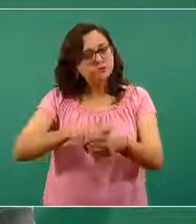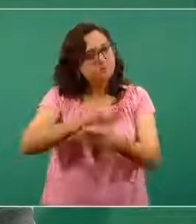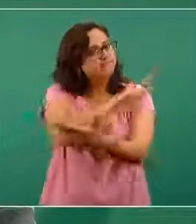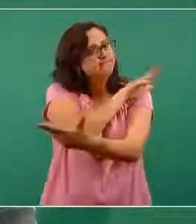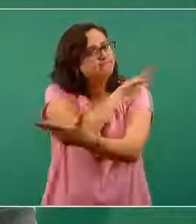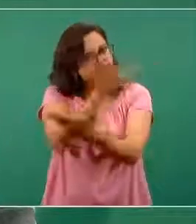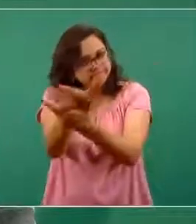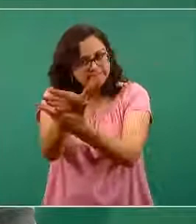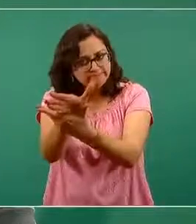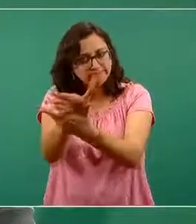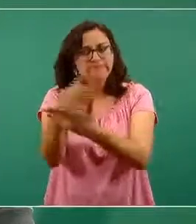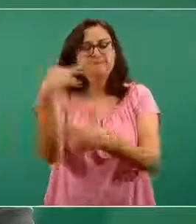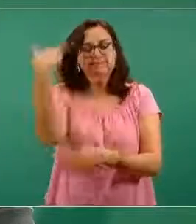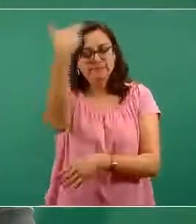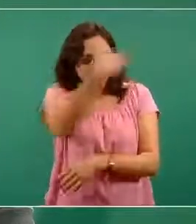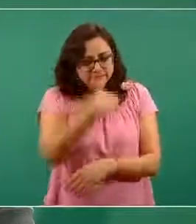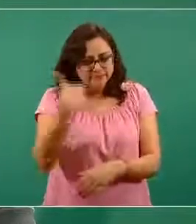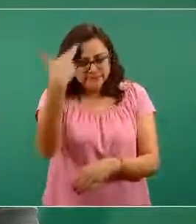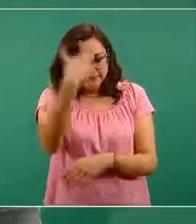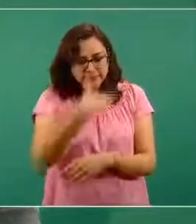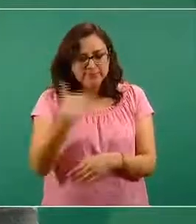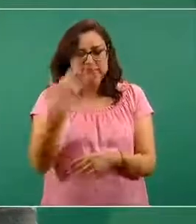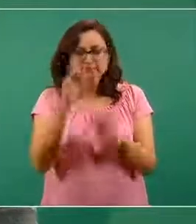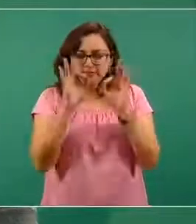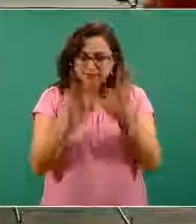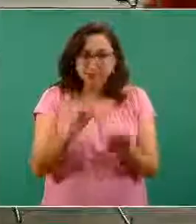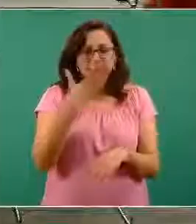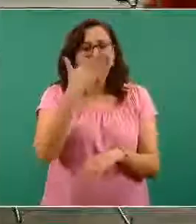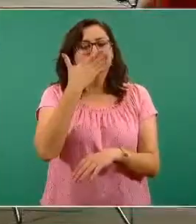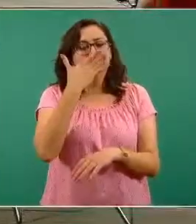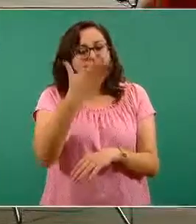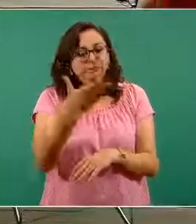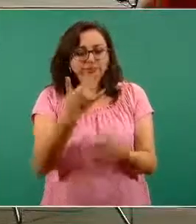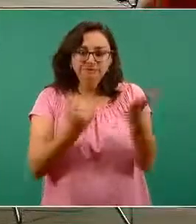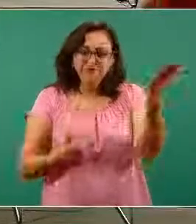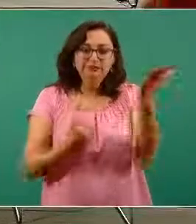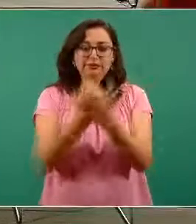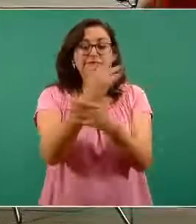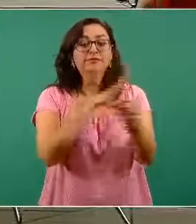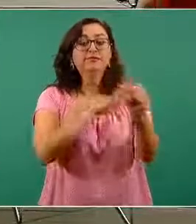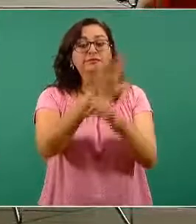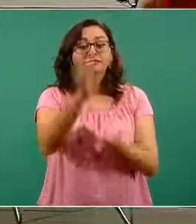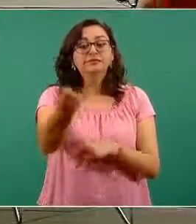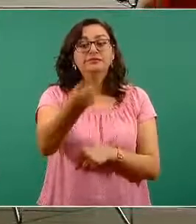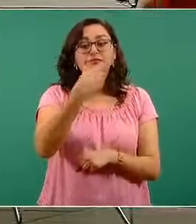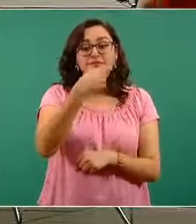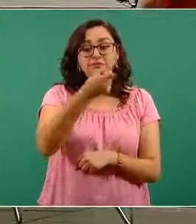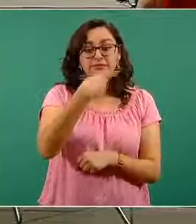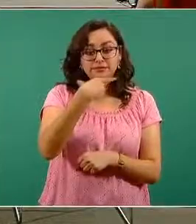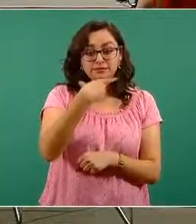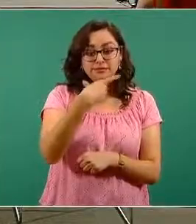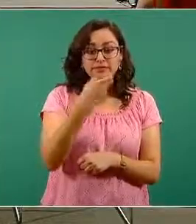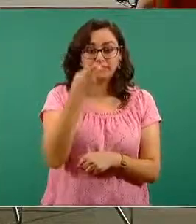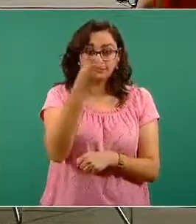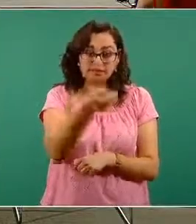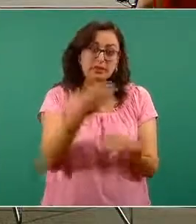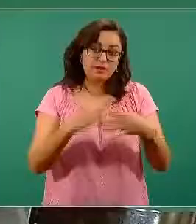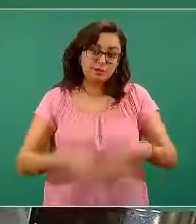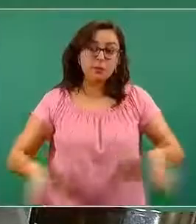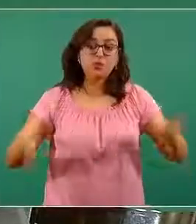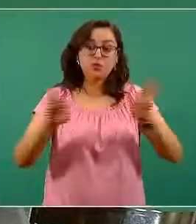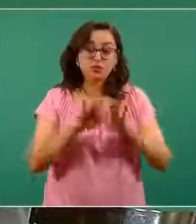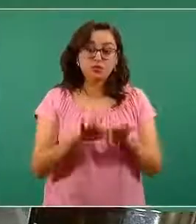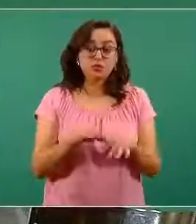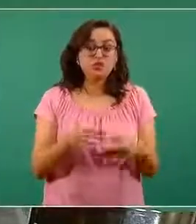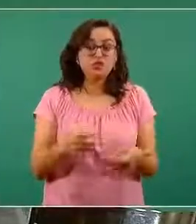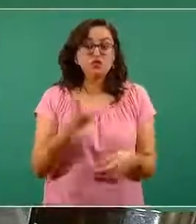salud que tenga disponible para poder recibir la atención que requiere. No